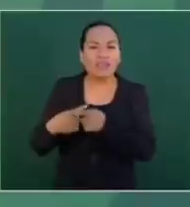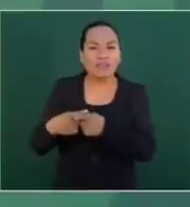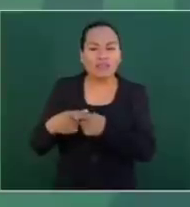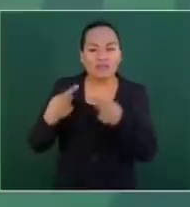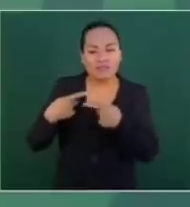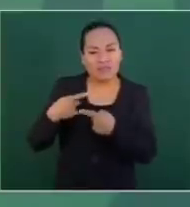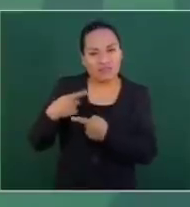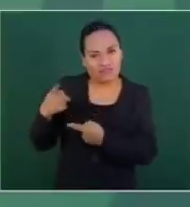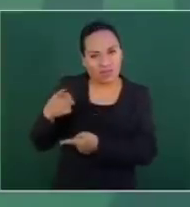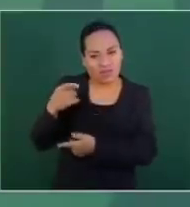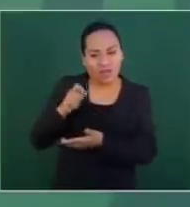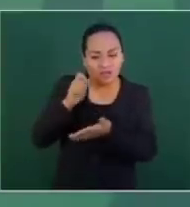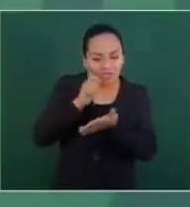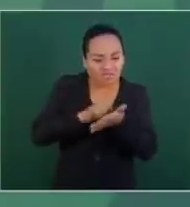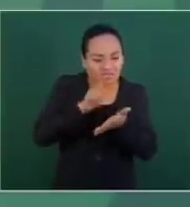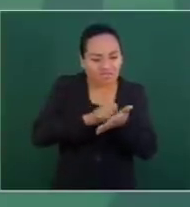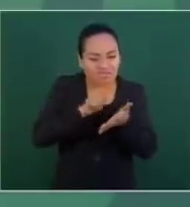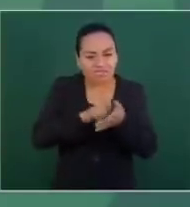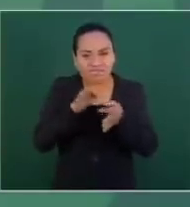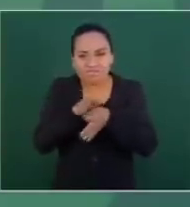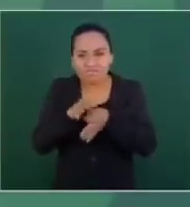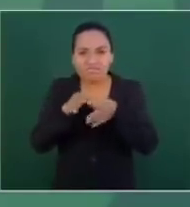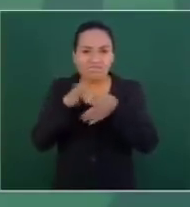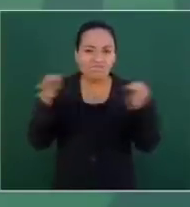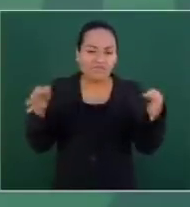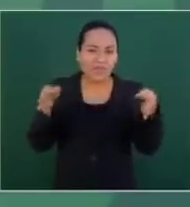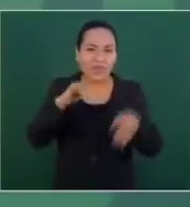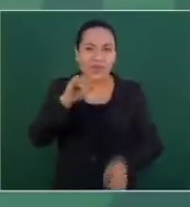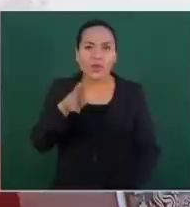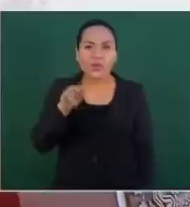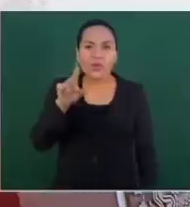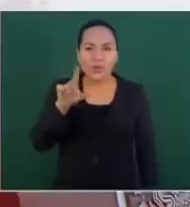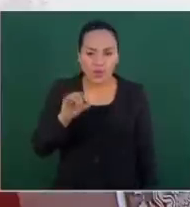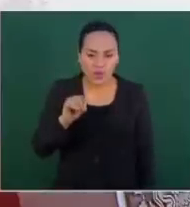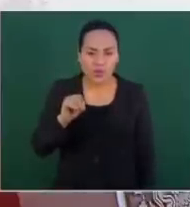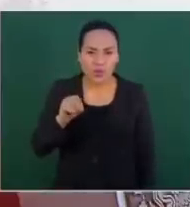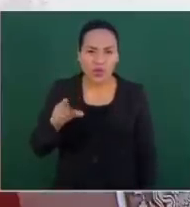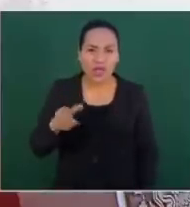estoy hablando de Francisco Zarco